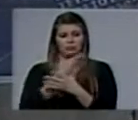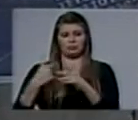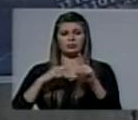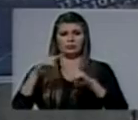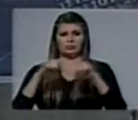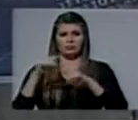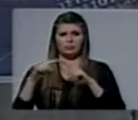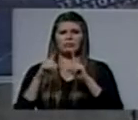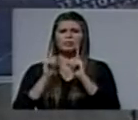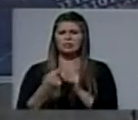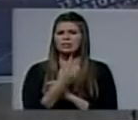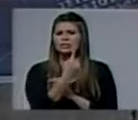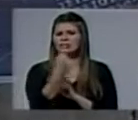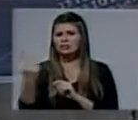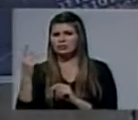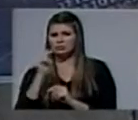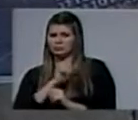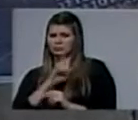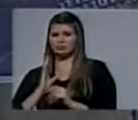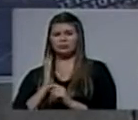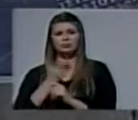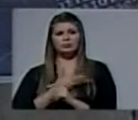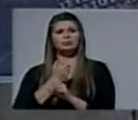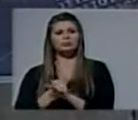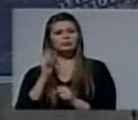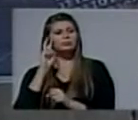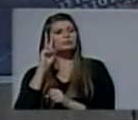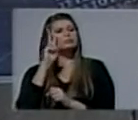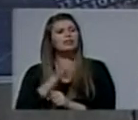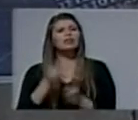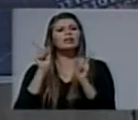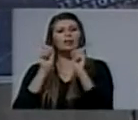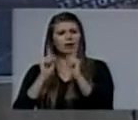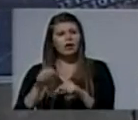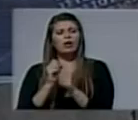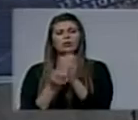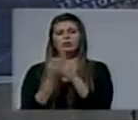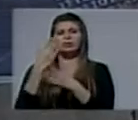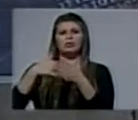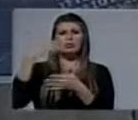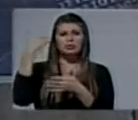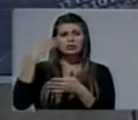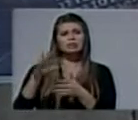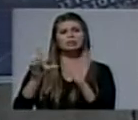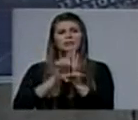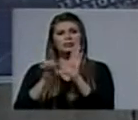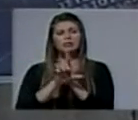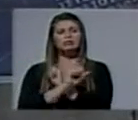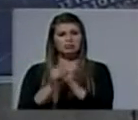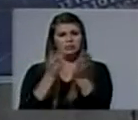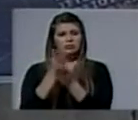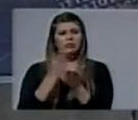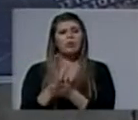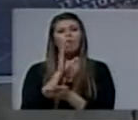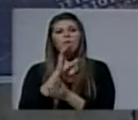Y cada uno de nosotros, de alguna manera, mira qué beneficios las nuevas políticas y leyes le puedan traer. O